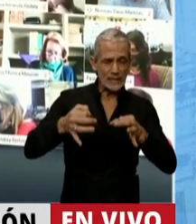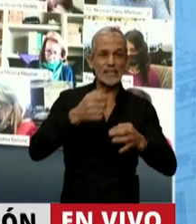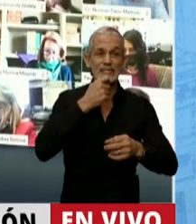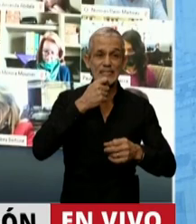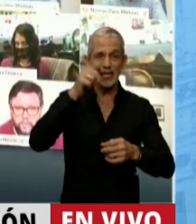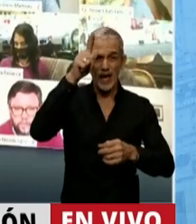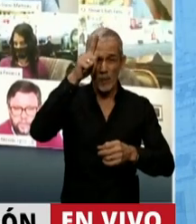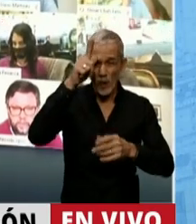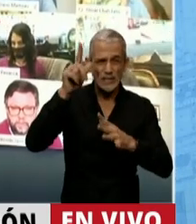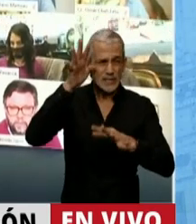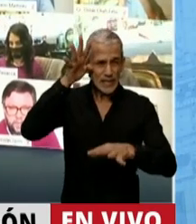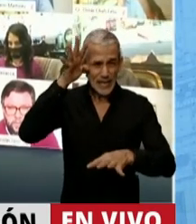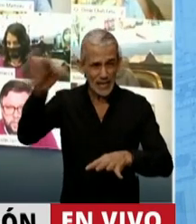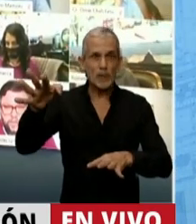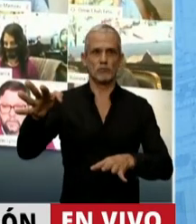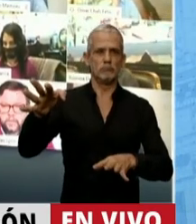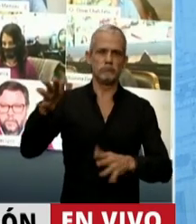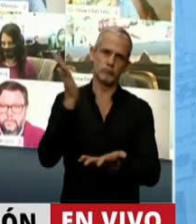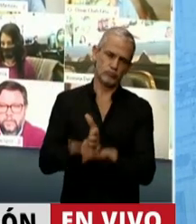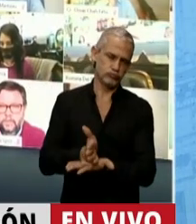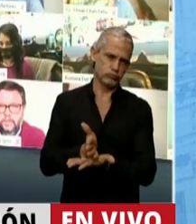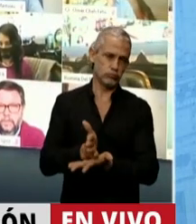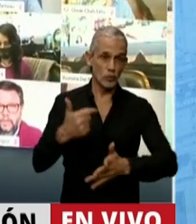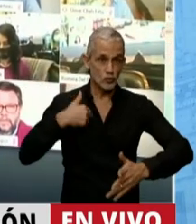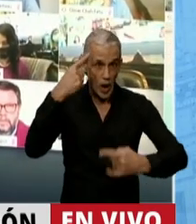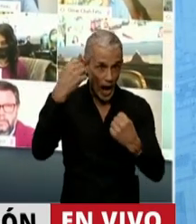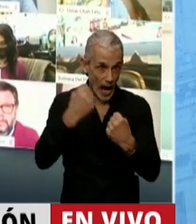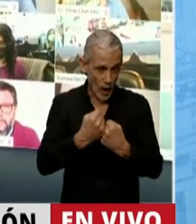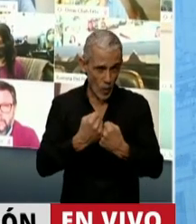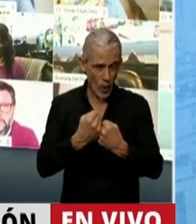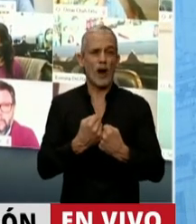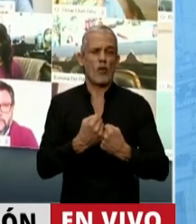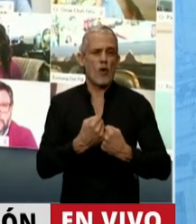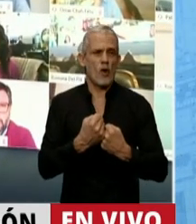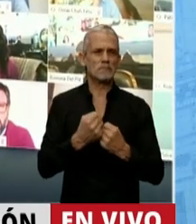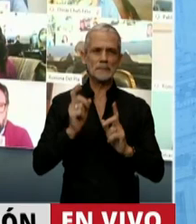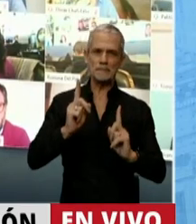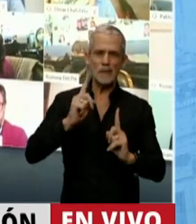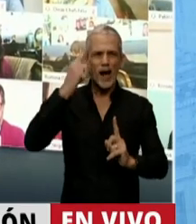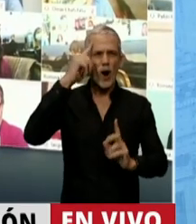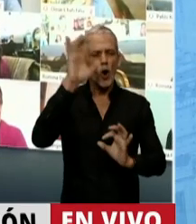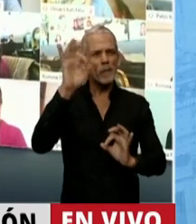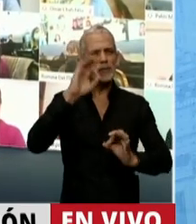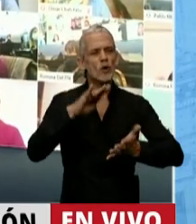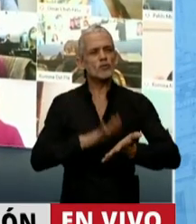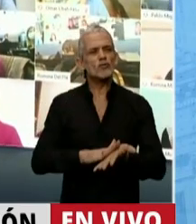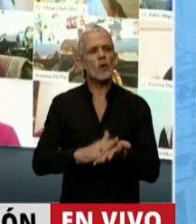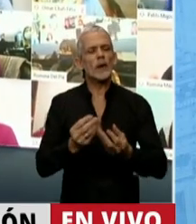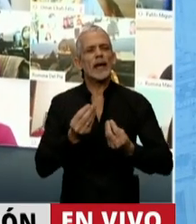las fuerzas de seguridad se exceden. Ahora, no estoy para nada de acuerdo con la apreciación de que a partir